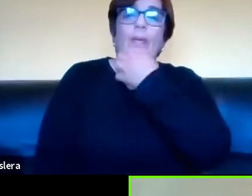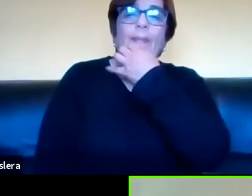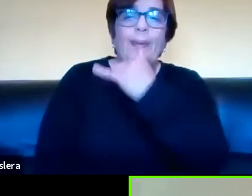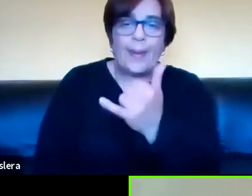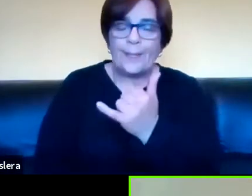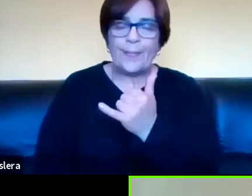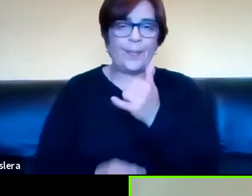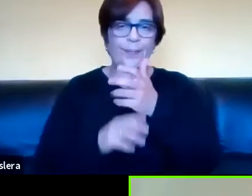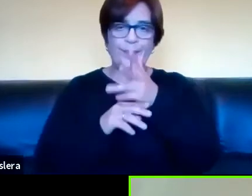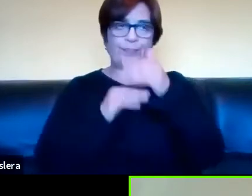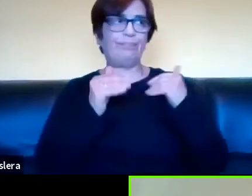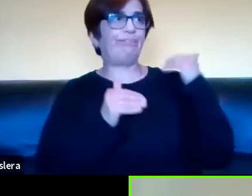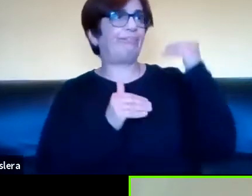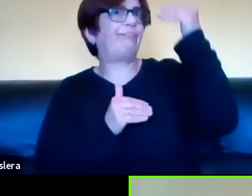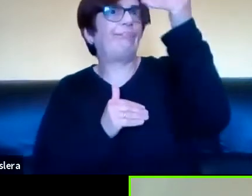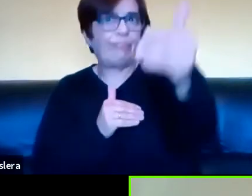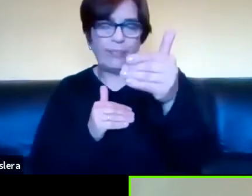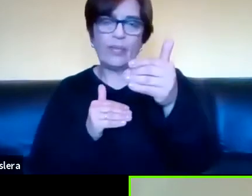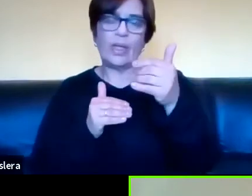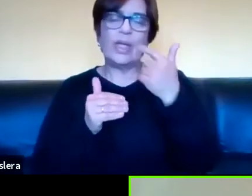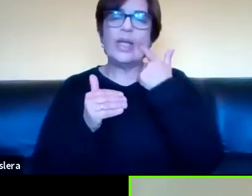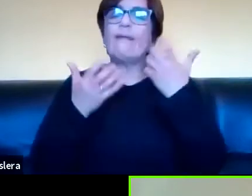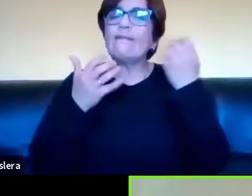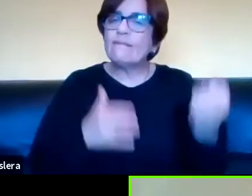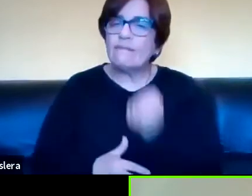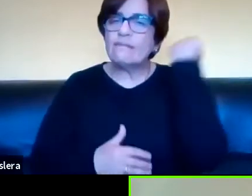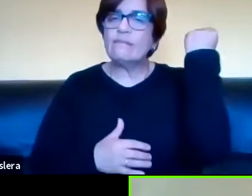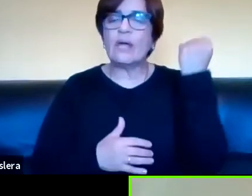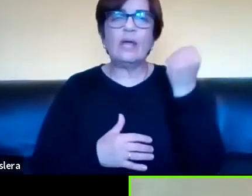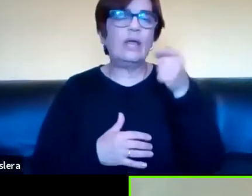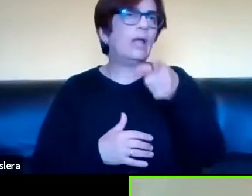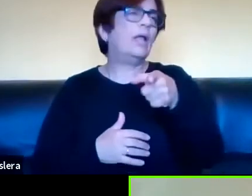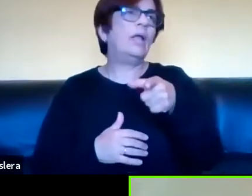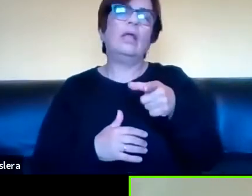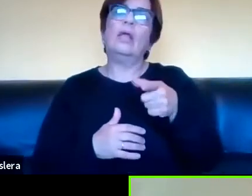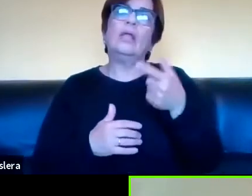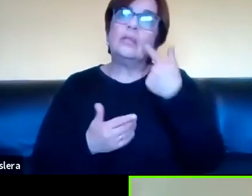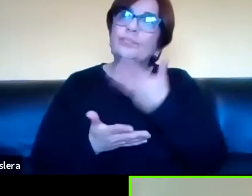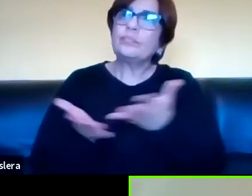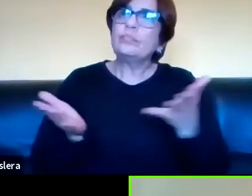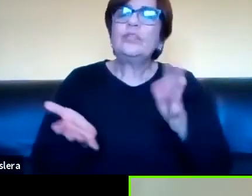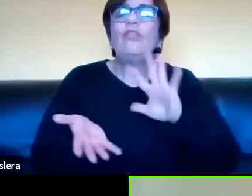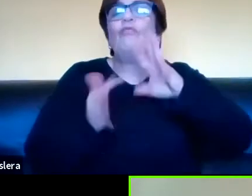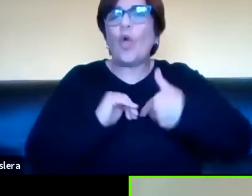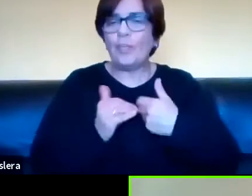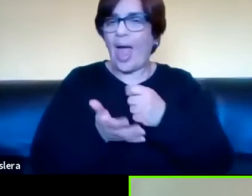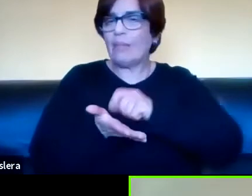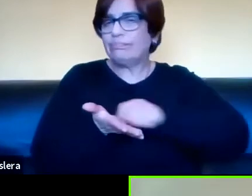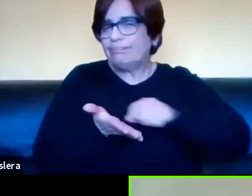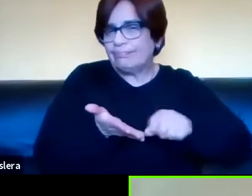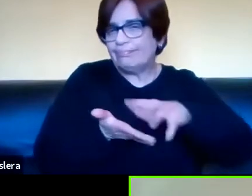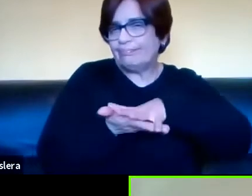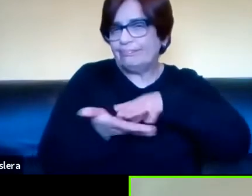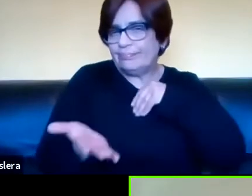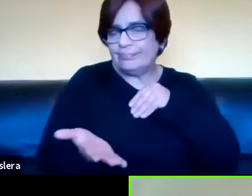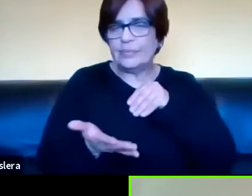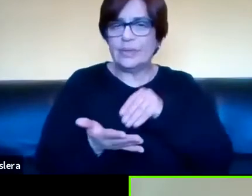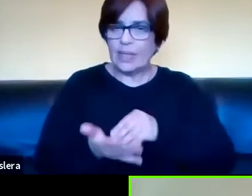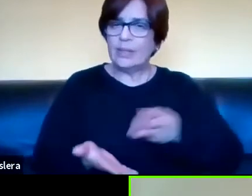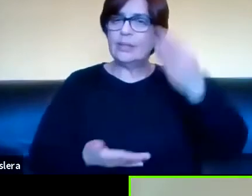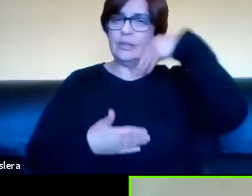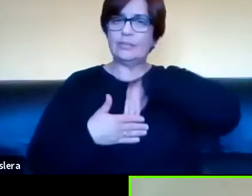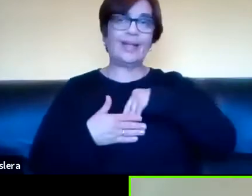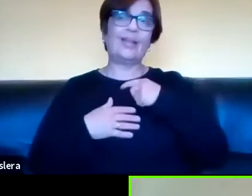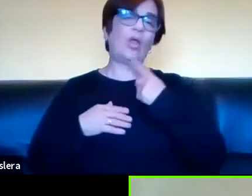textualidad diferida y quiero ser y quiero que mi textualidad participe de lo que es el sistema escrito letrado o sea no escribo para que quede en la